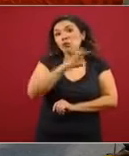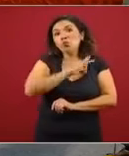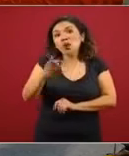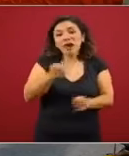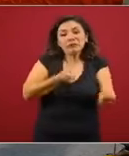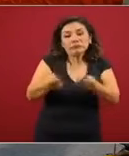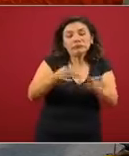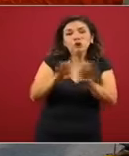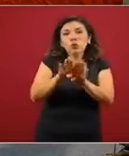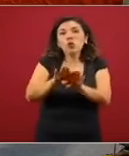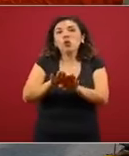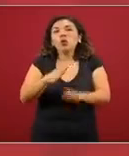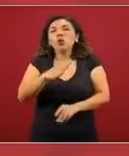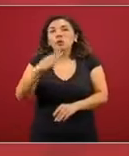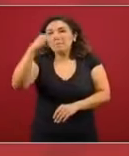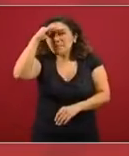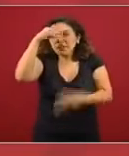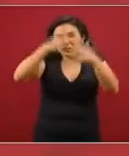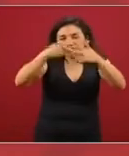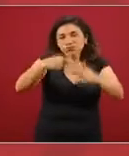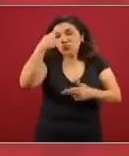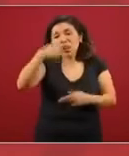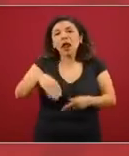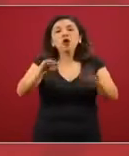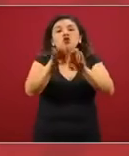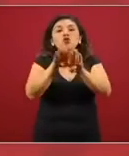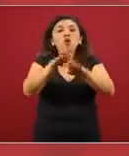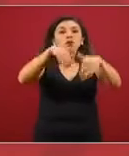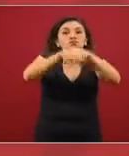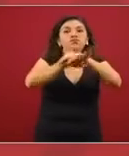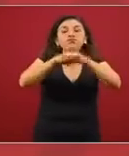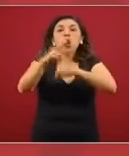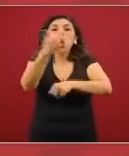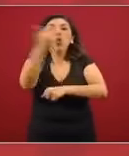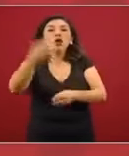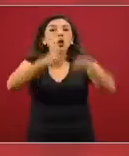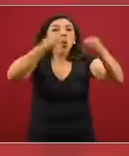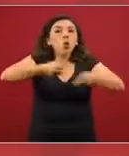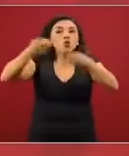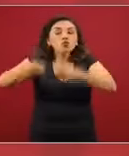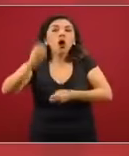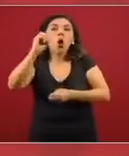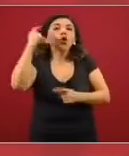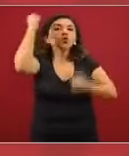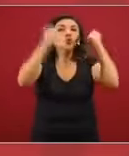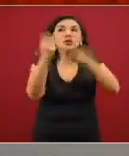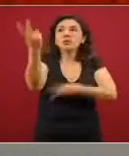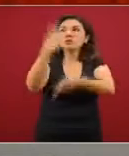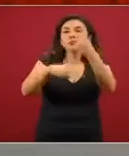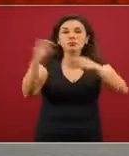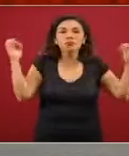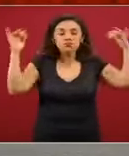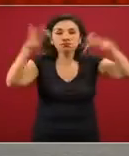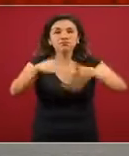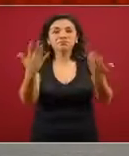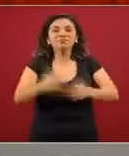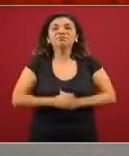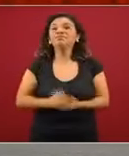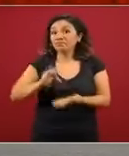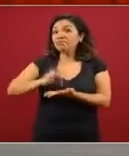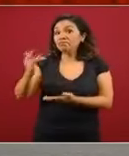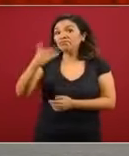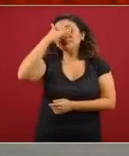más certeros en lo que son la ocupación, la derrama y el número de turistas hospedados en hotel. Muchísimas gracias, señor secretario.